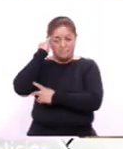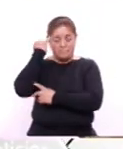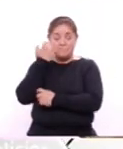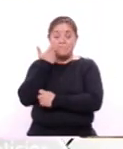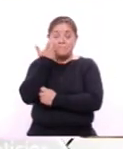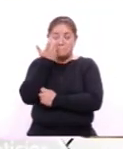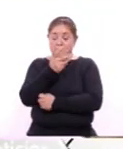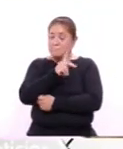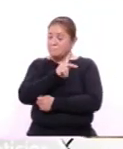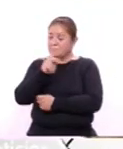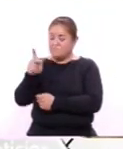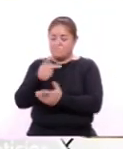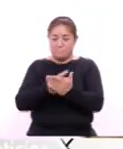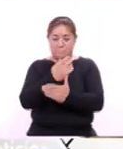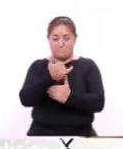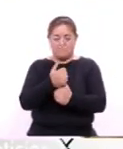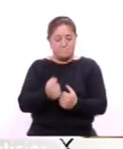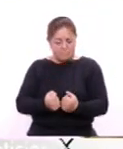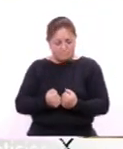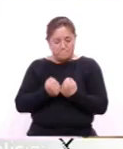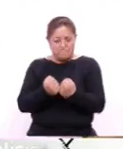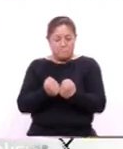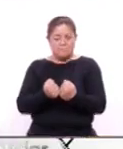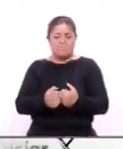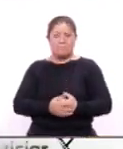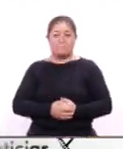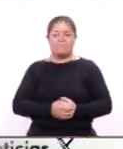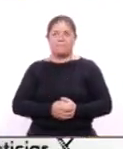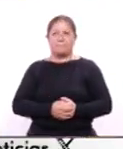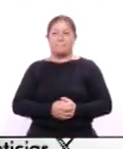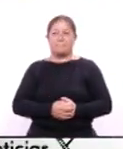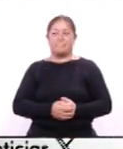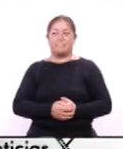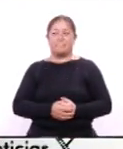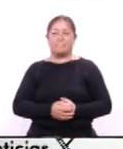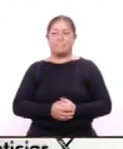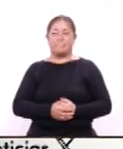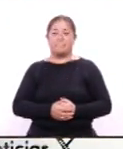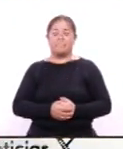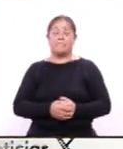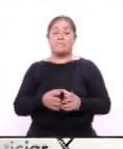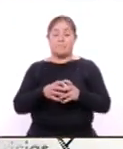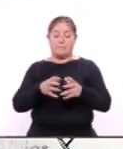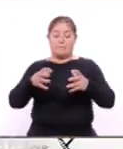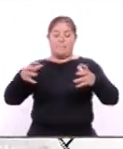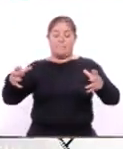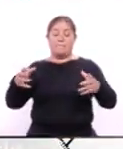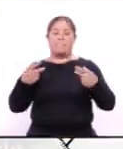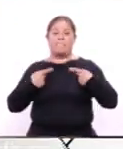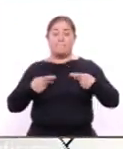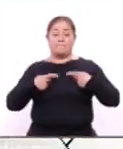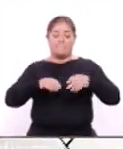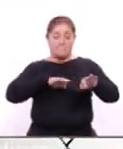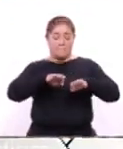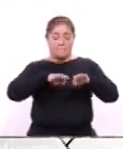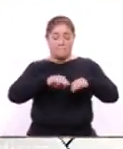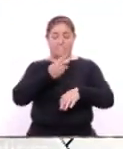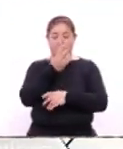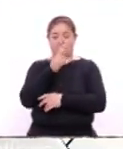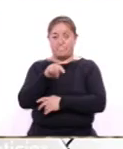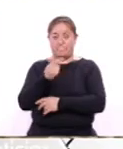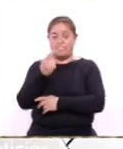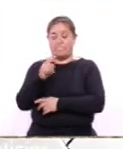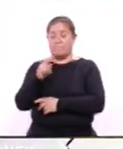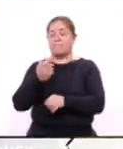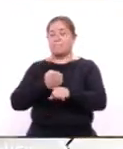fortalecer a proyectos productivos en dichas comunidades Hay un incremento de la población económicamente activa en 3.1 en